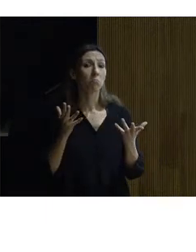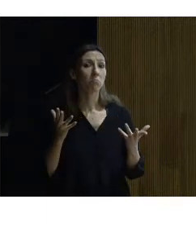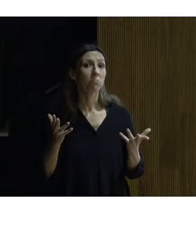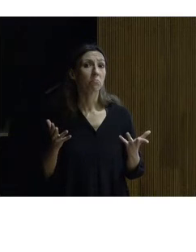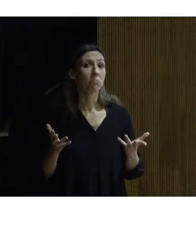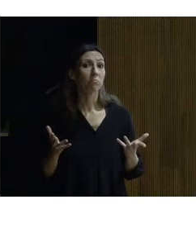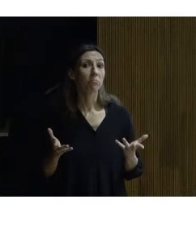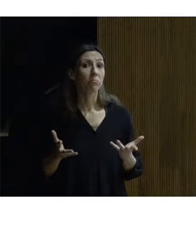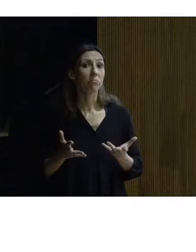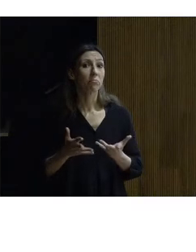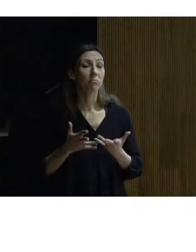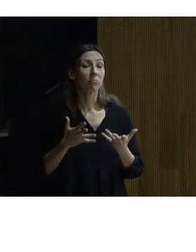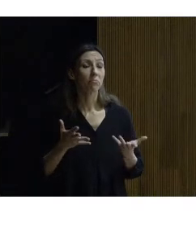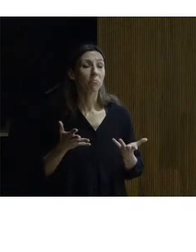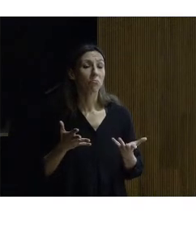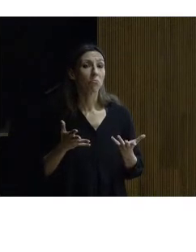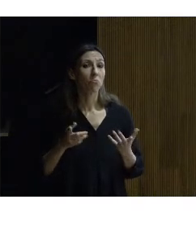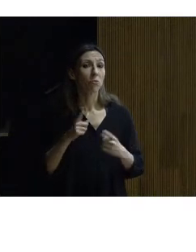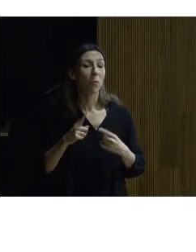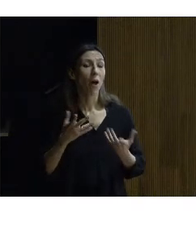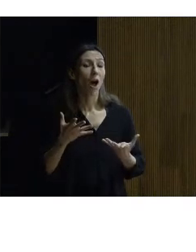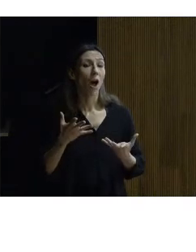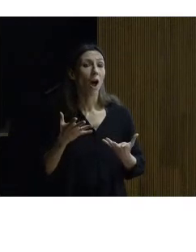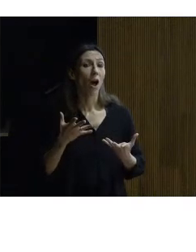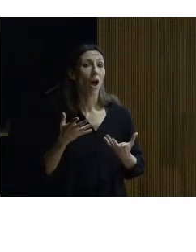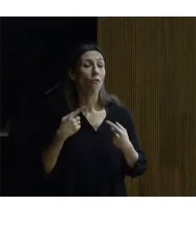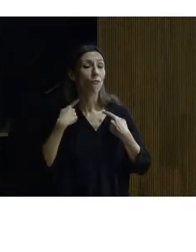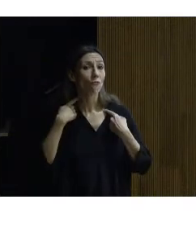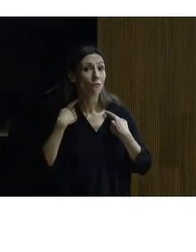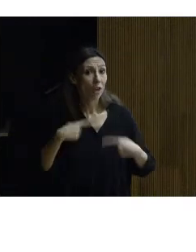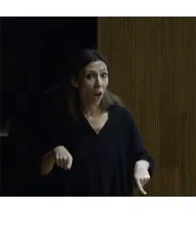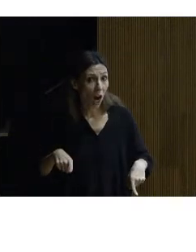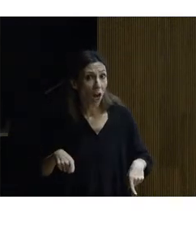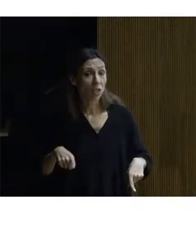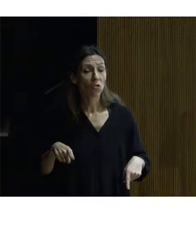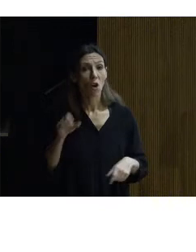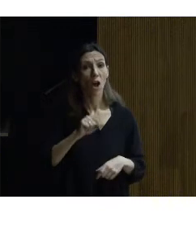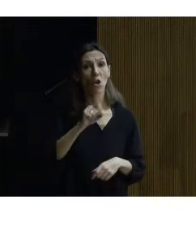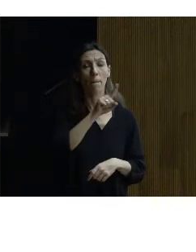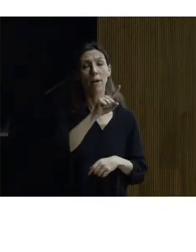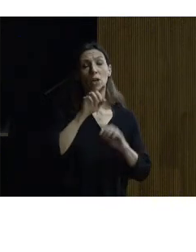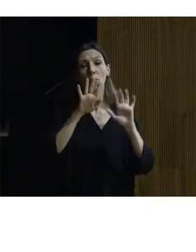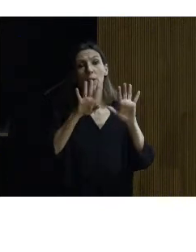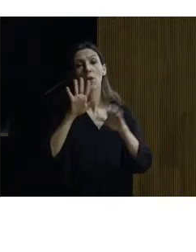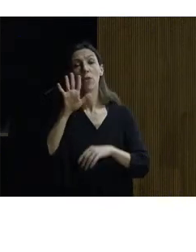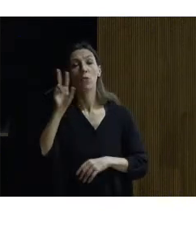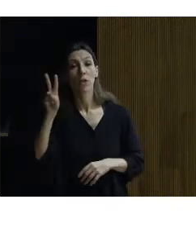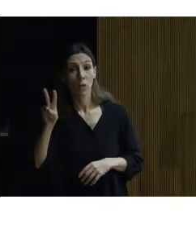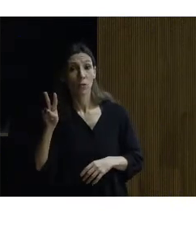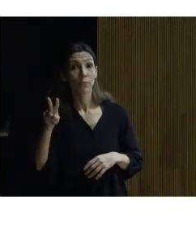los fracasos de Innsburg y Met en el año 1252 y le llevaron a una